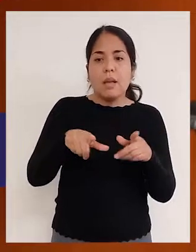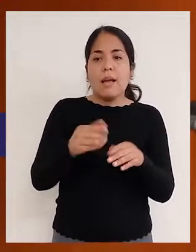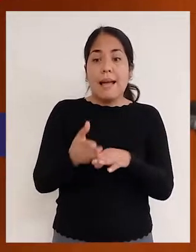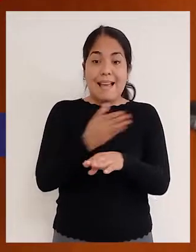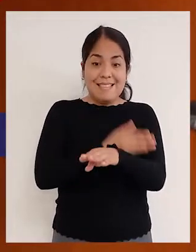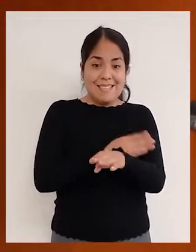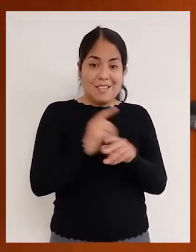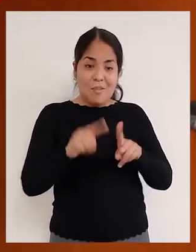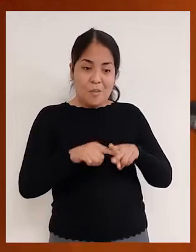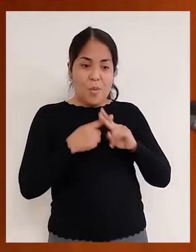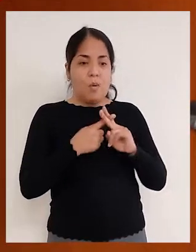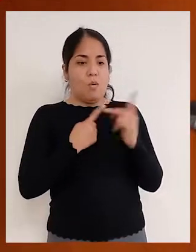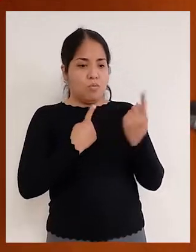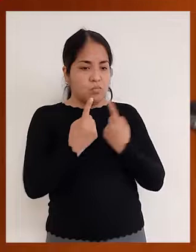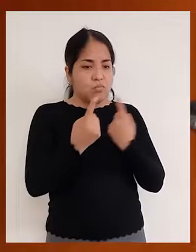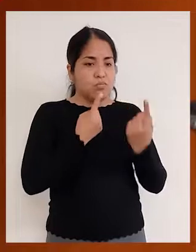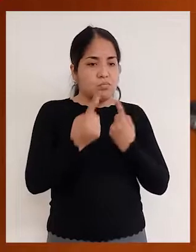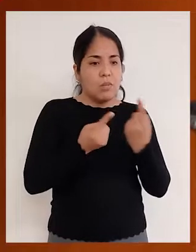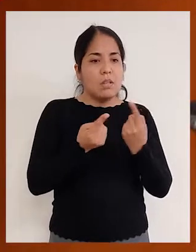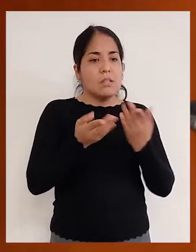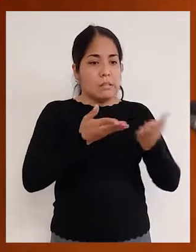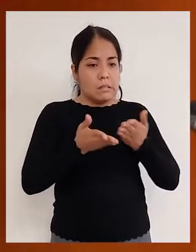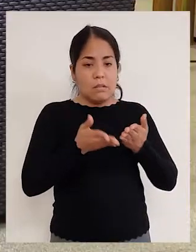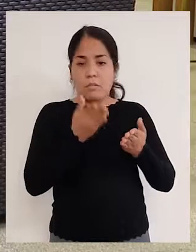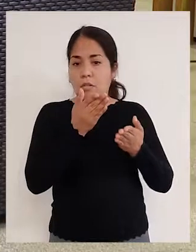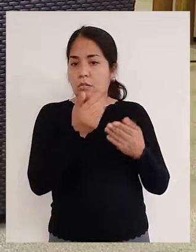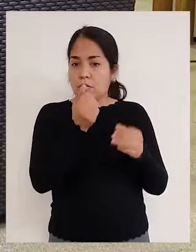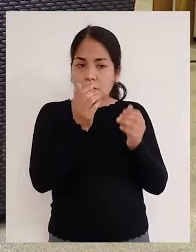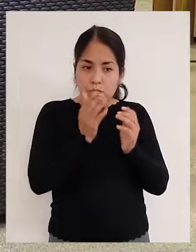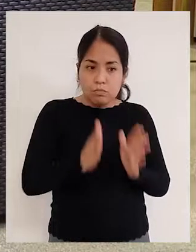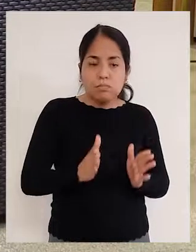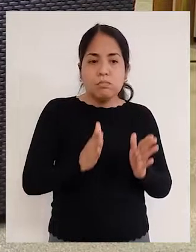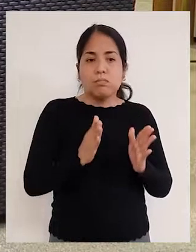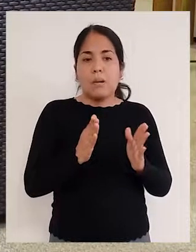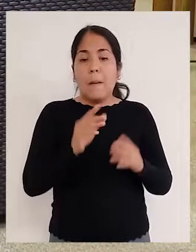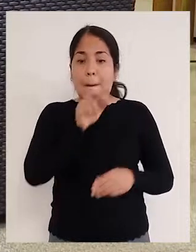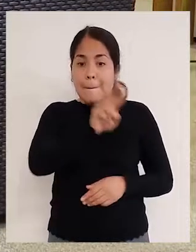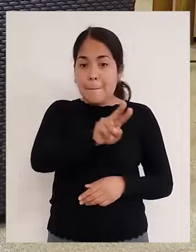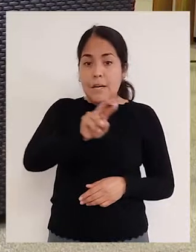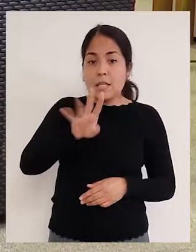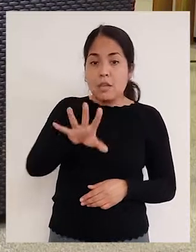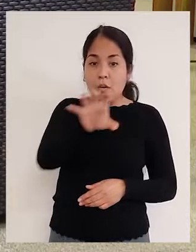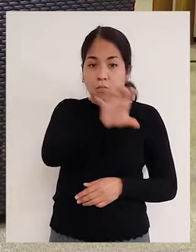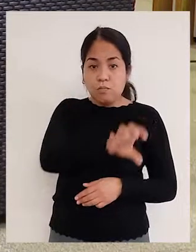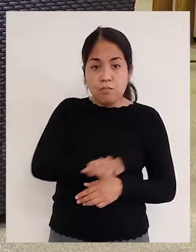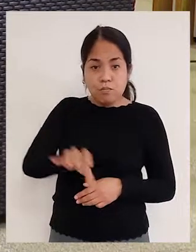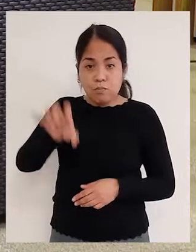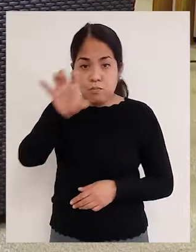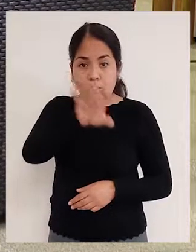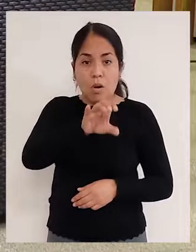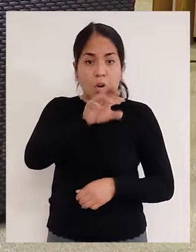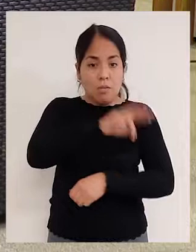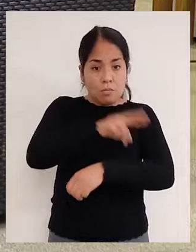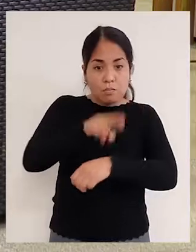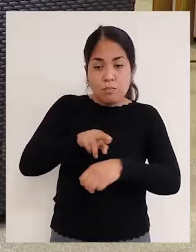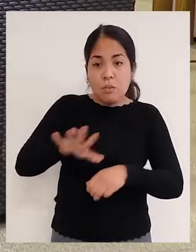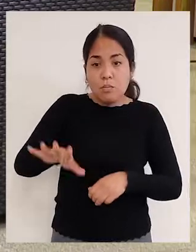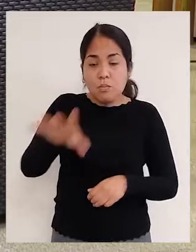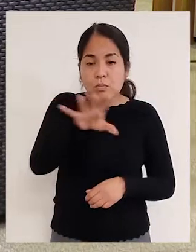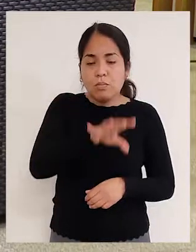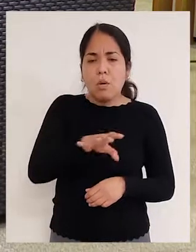primero partimos conversando con los servidores públicos de los 25 gobiernos regionales para conocer